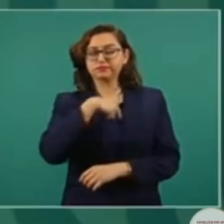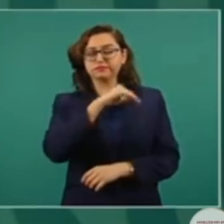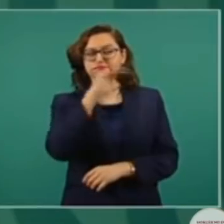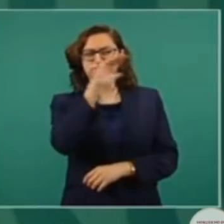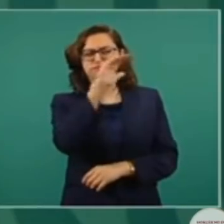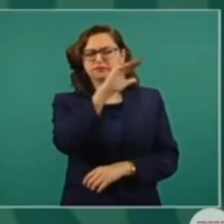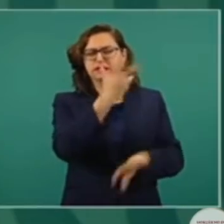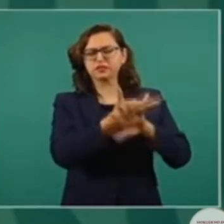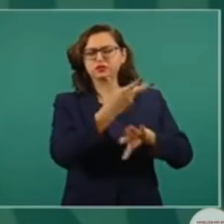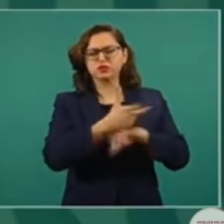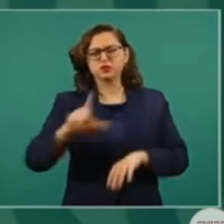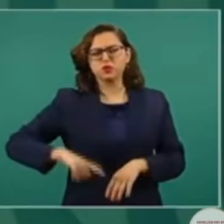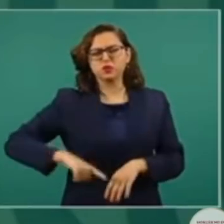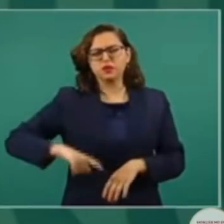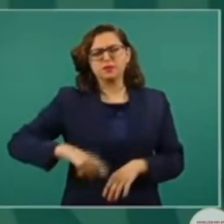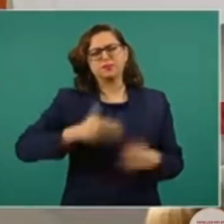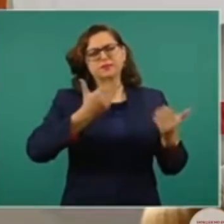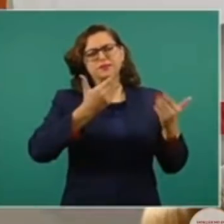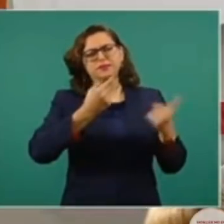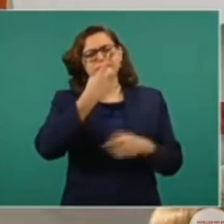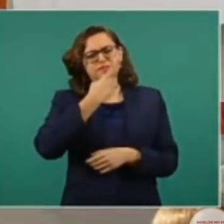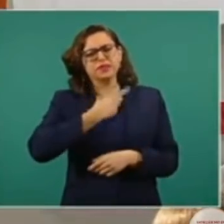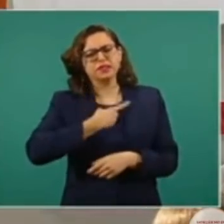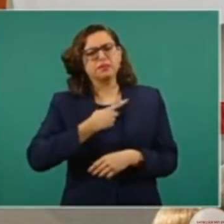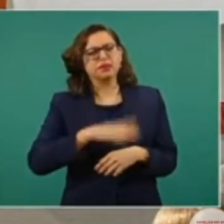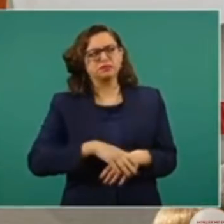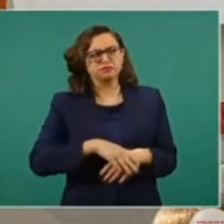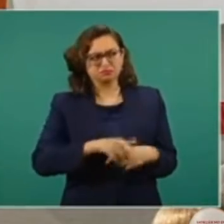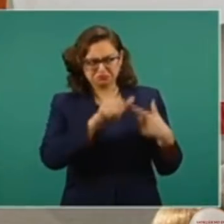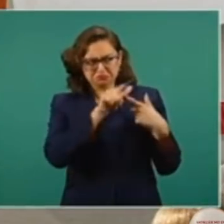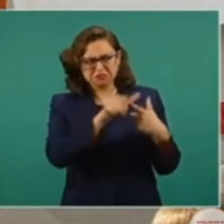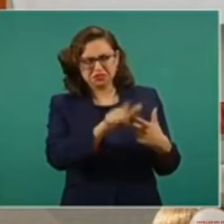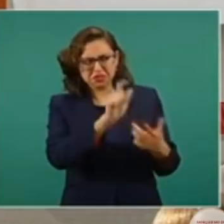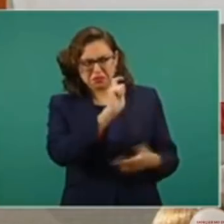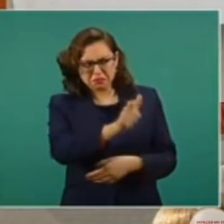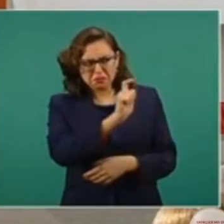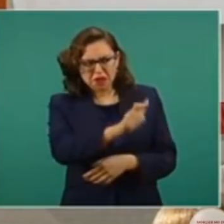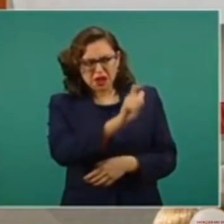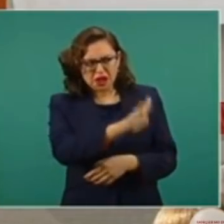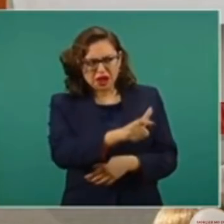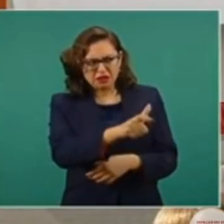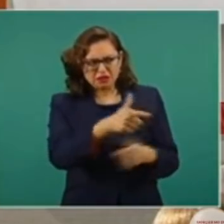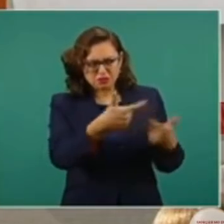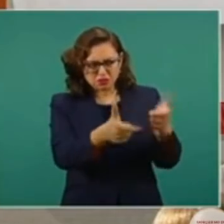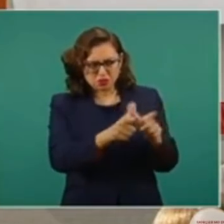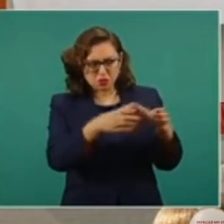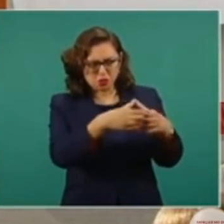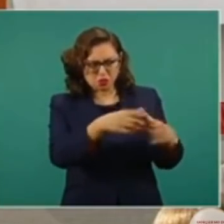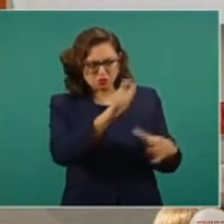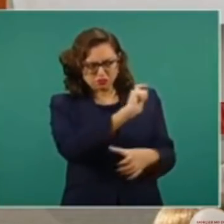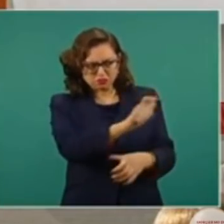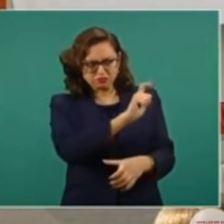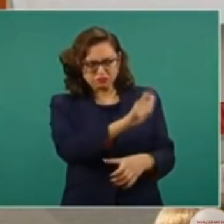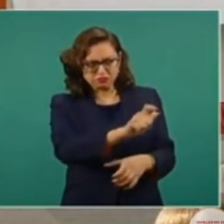responda el Gobierno de Estados Unidos si le van a seguir pagando, Si les van a seguir entregando dinero a